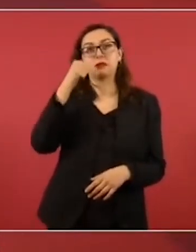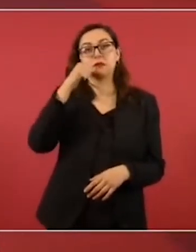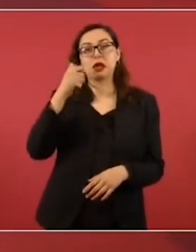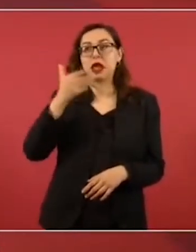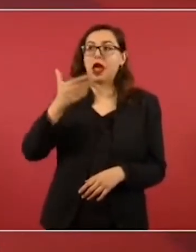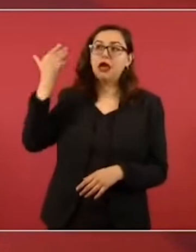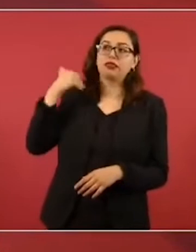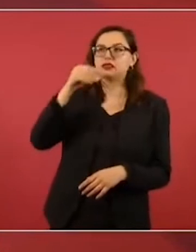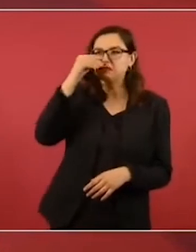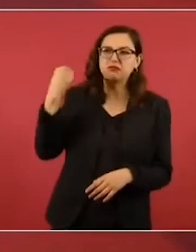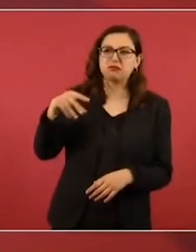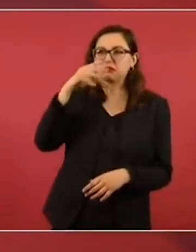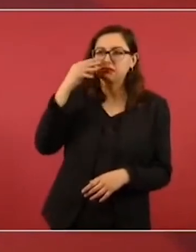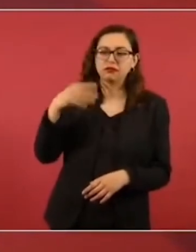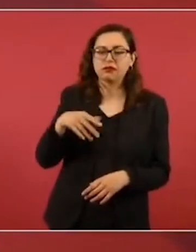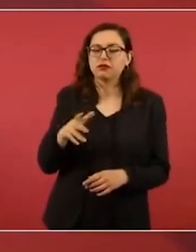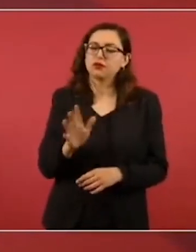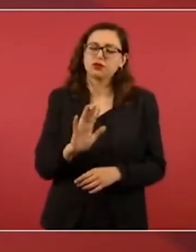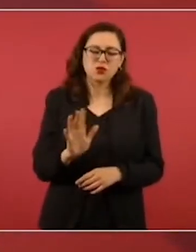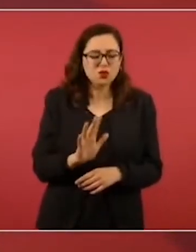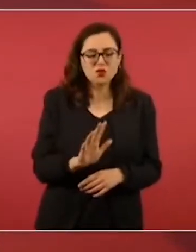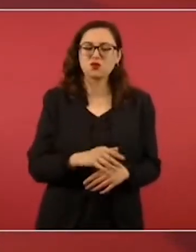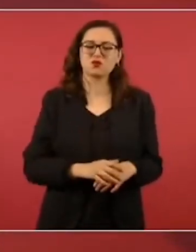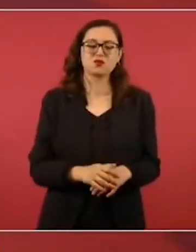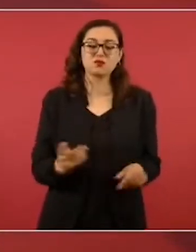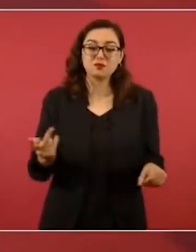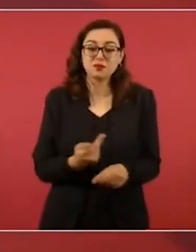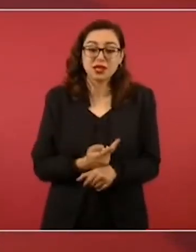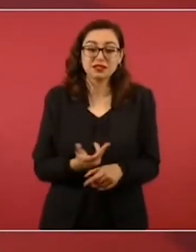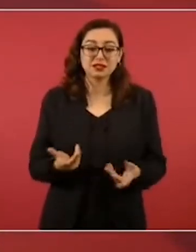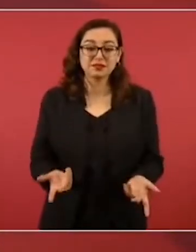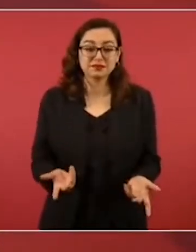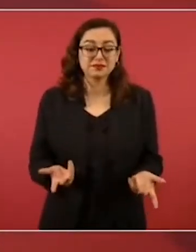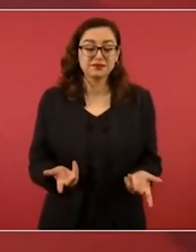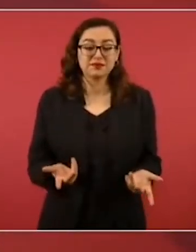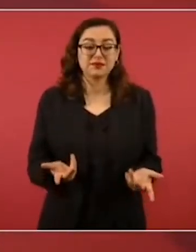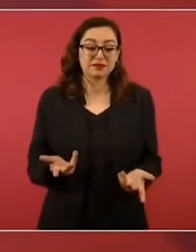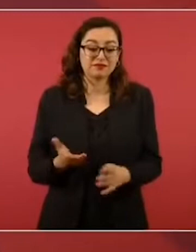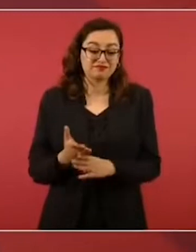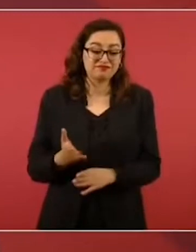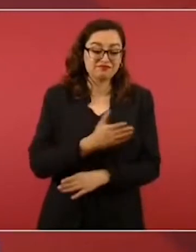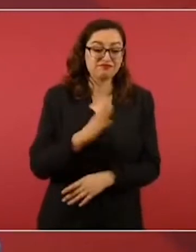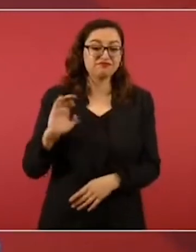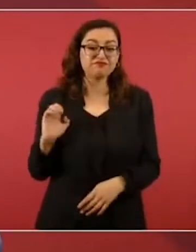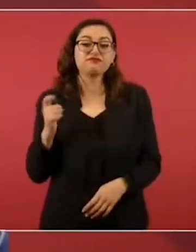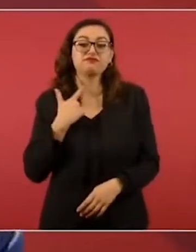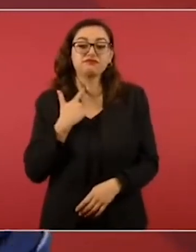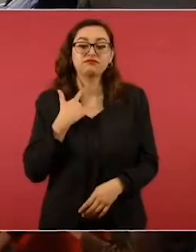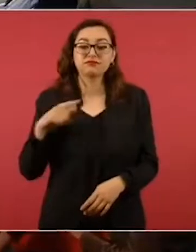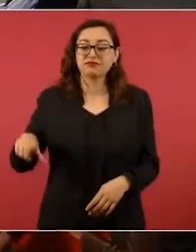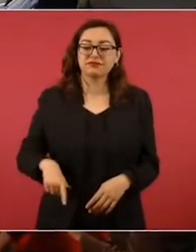cierto es que apostaron y se